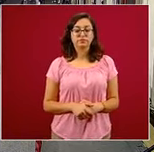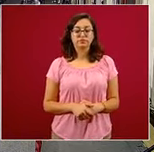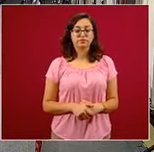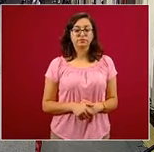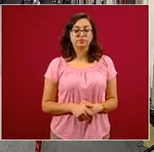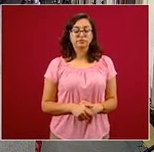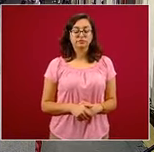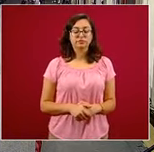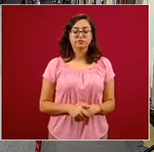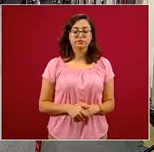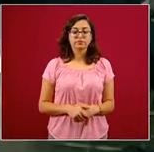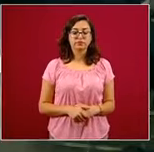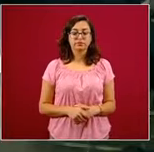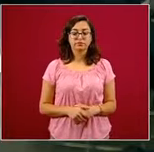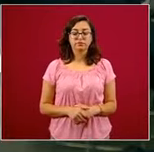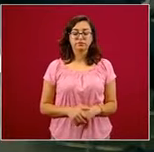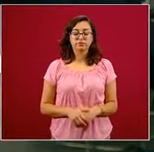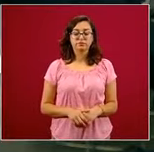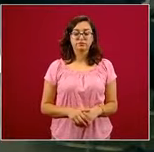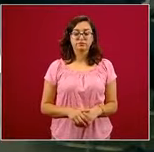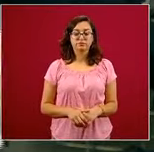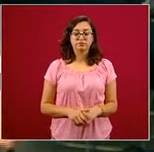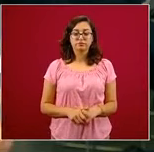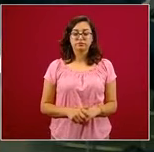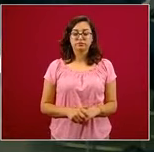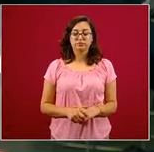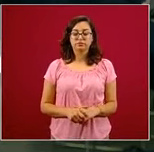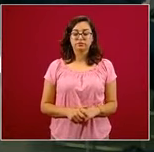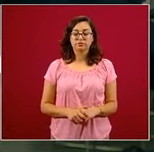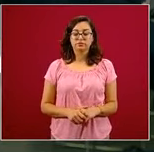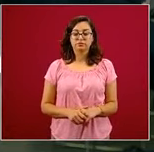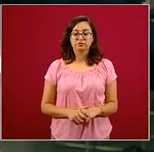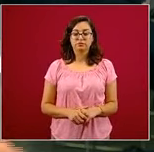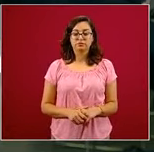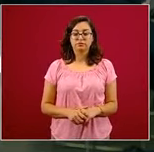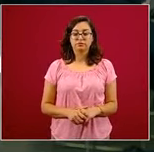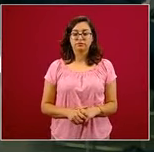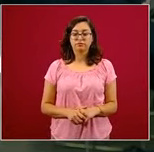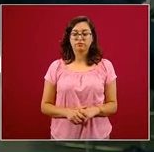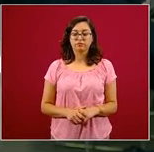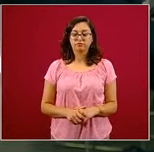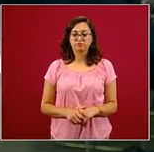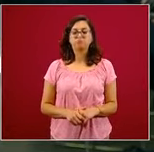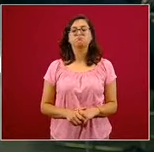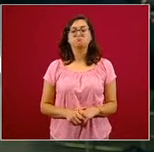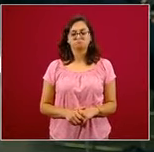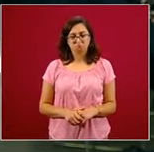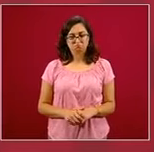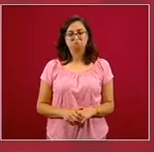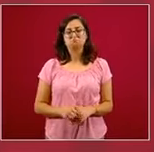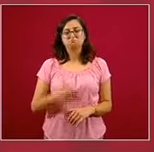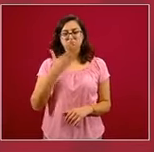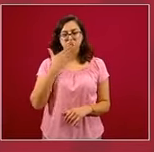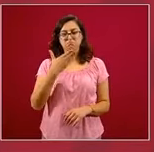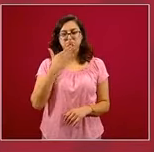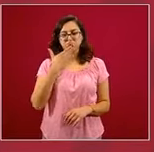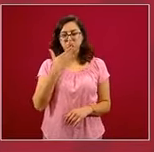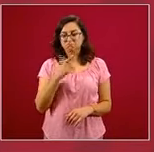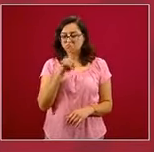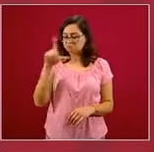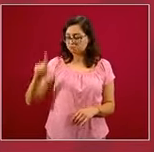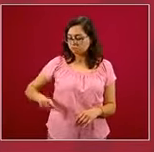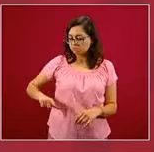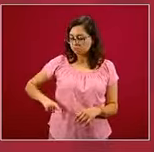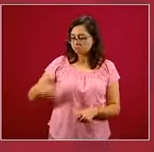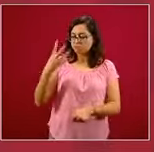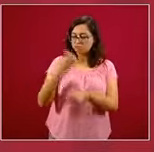y que seguramente el empuje del gobierno federal puede ayudar a que esto vaya de curándose. Es correcto. La cuarta transformación en